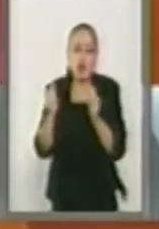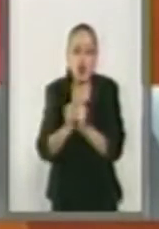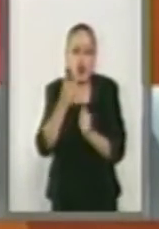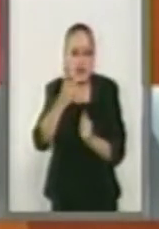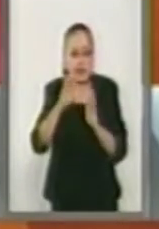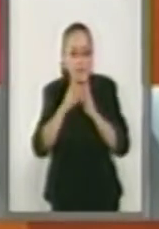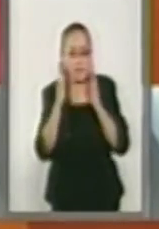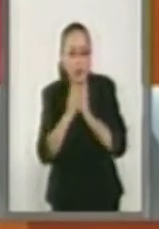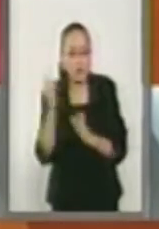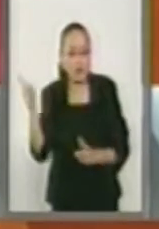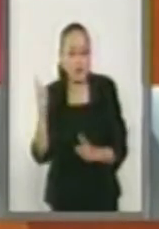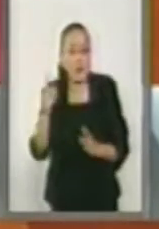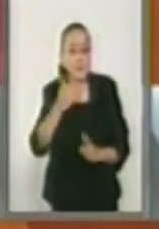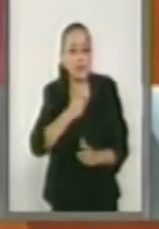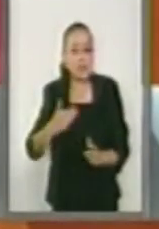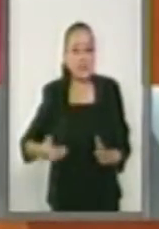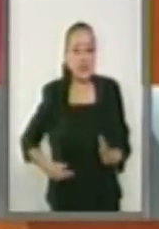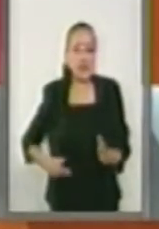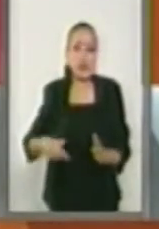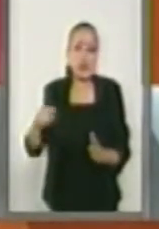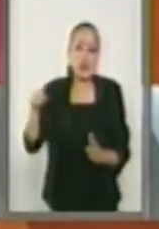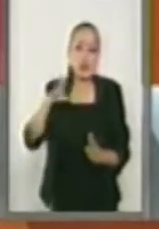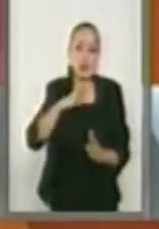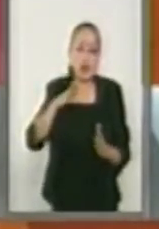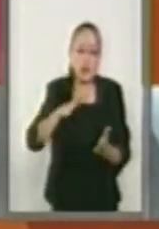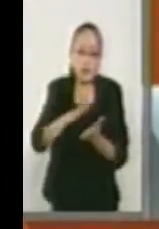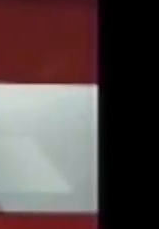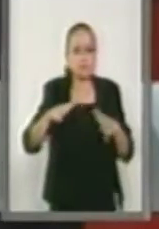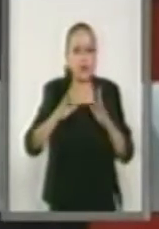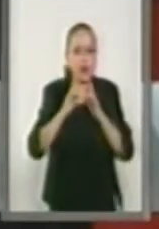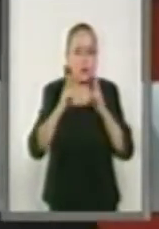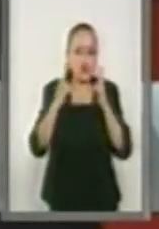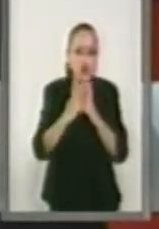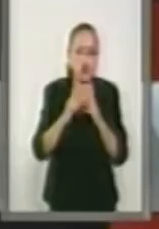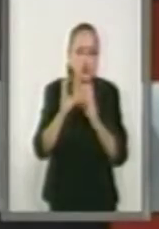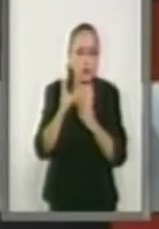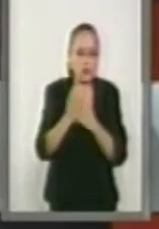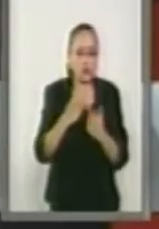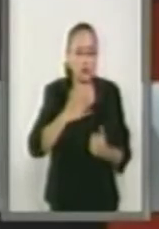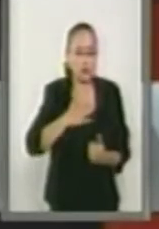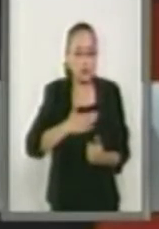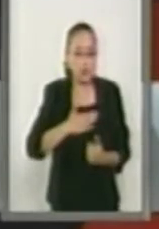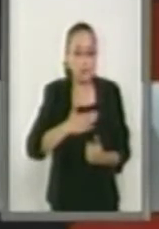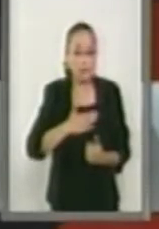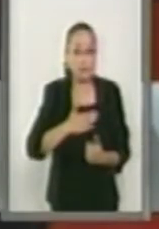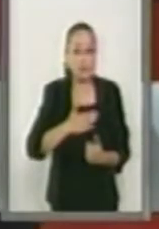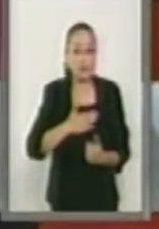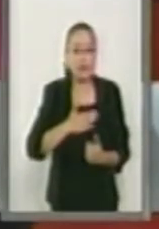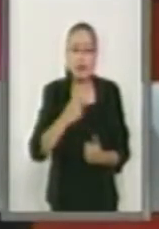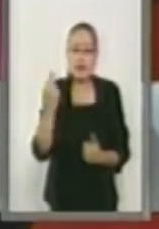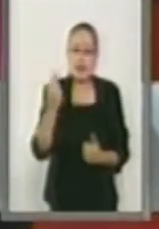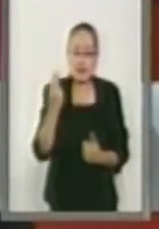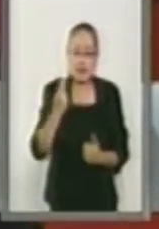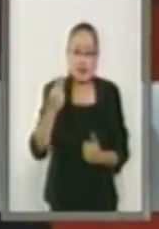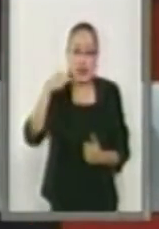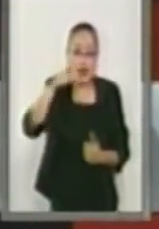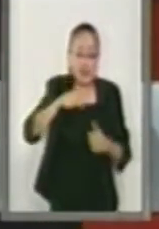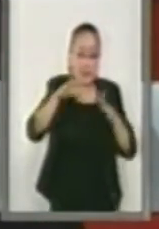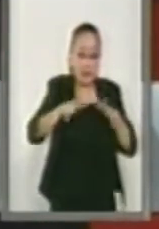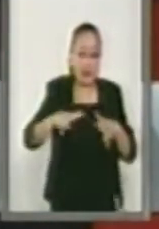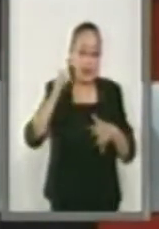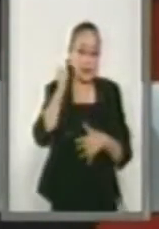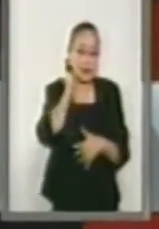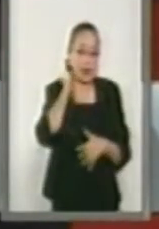con su mayoría automática que ya tiene asegurada aquí. es necesario que este Senado asuma su